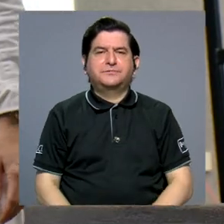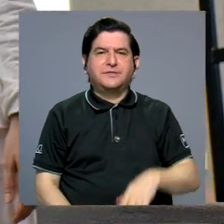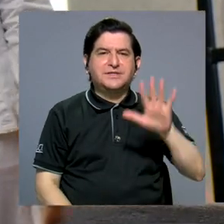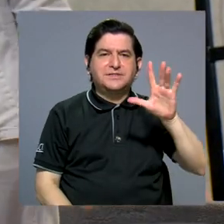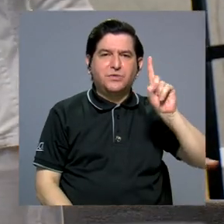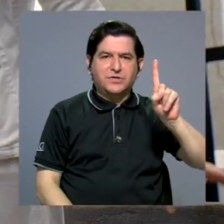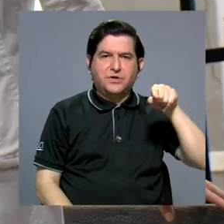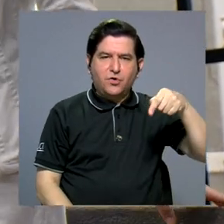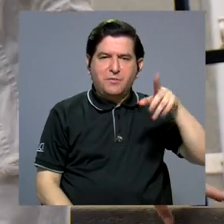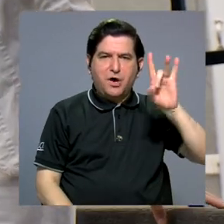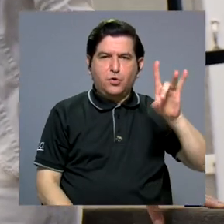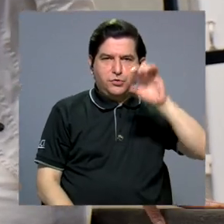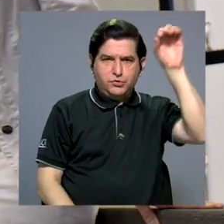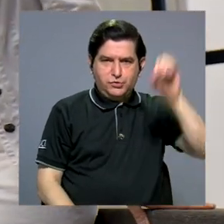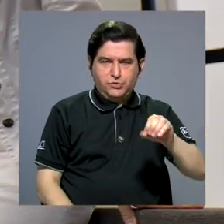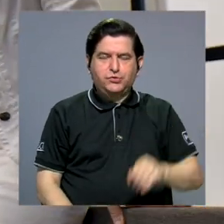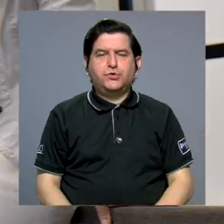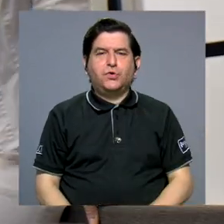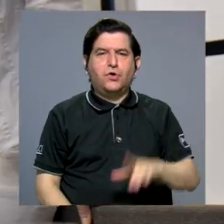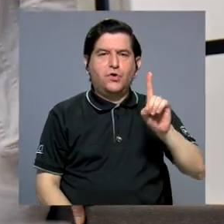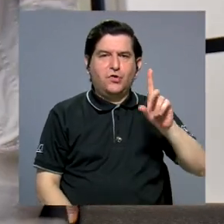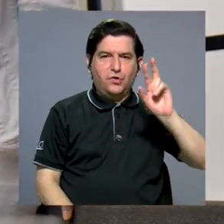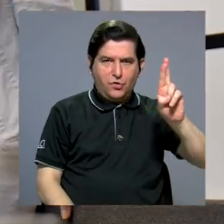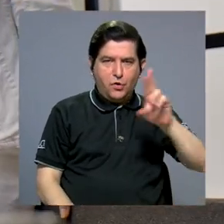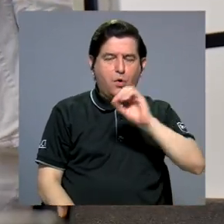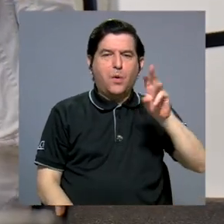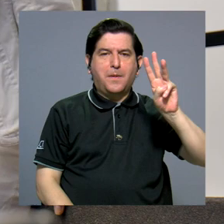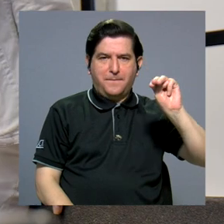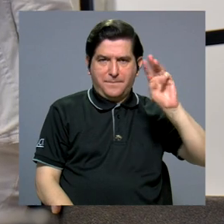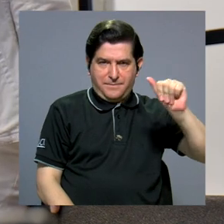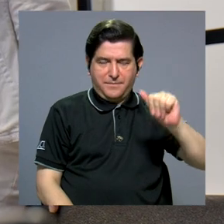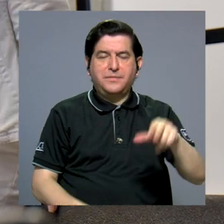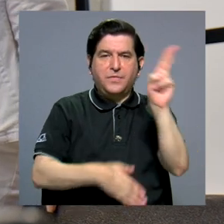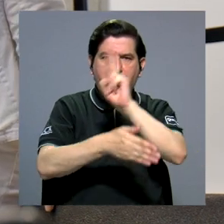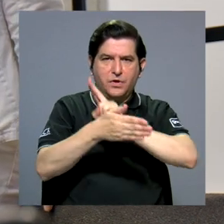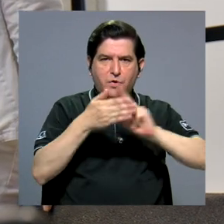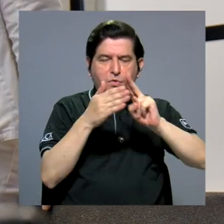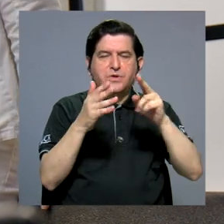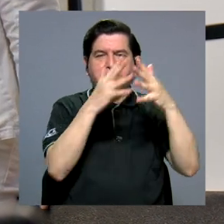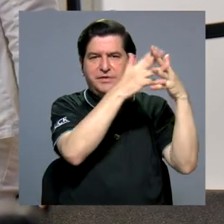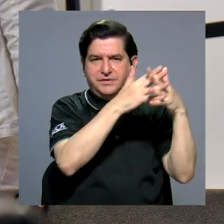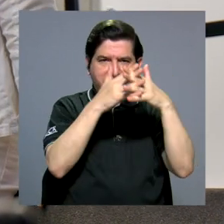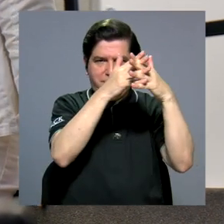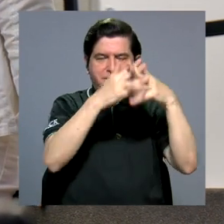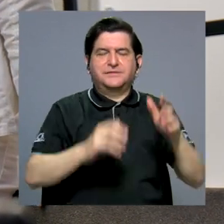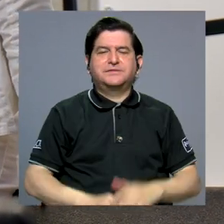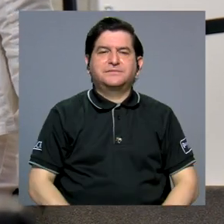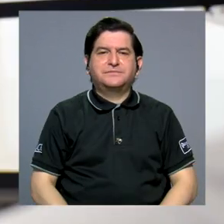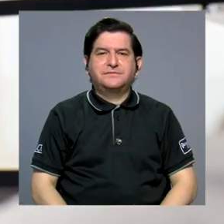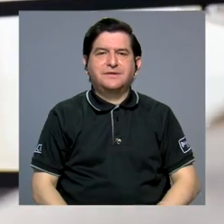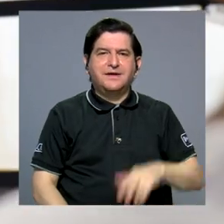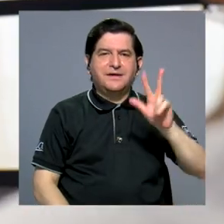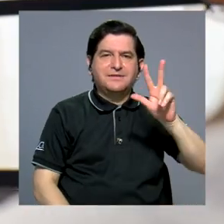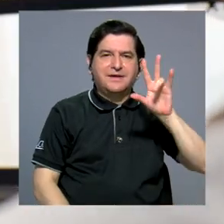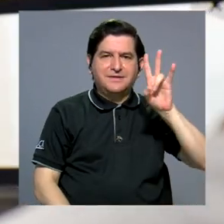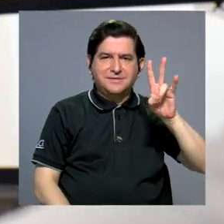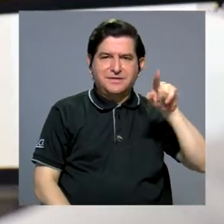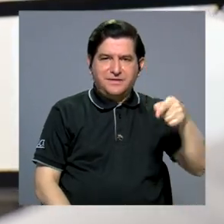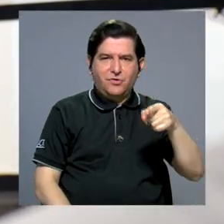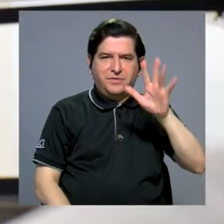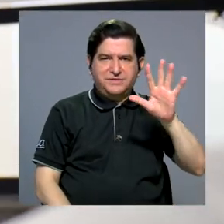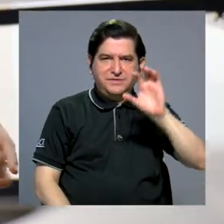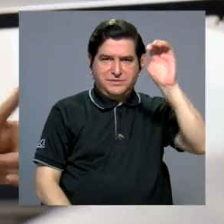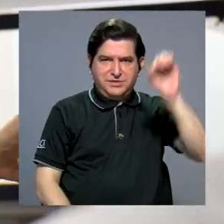El 51,8% de los doctorados o maestrías son de universidades estadounidenses y un 37